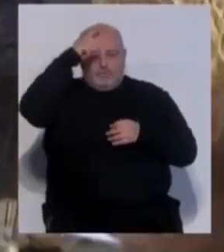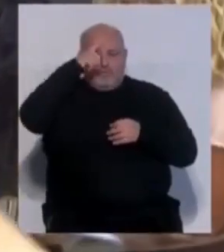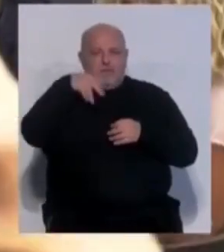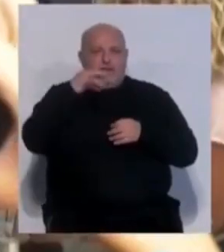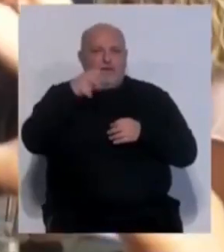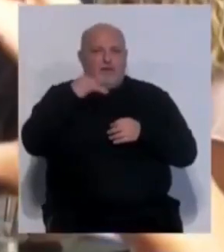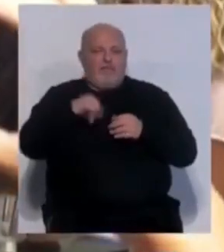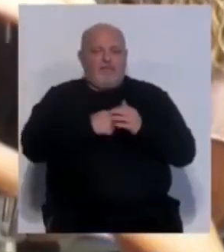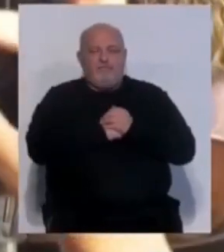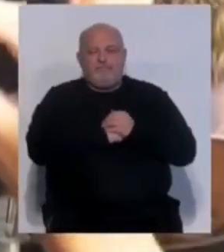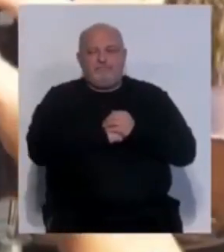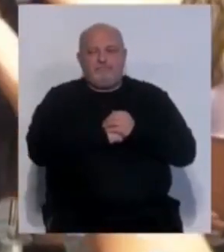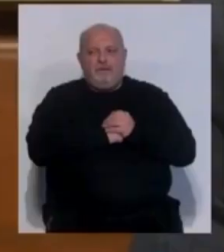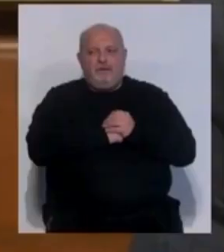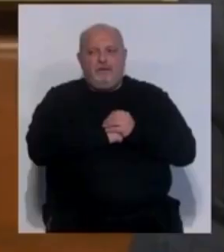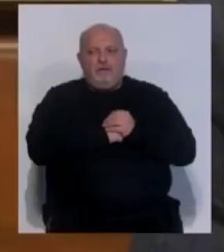Maite González Negroto.